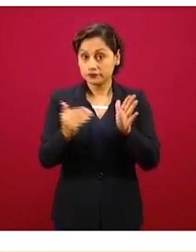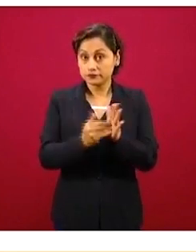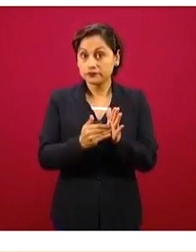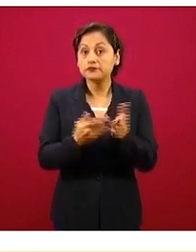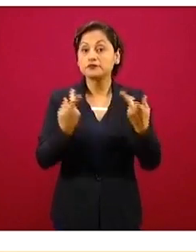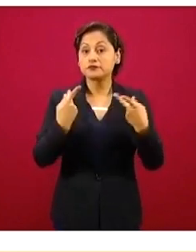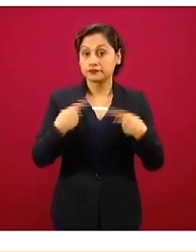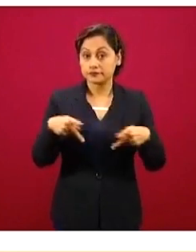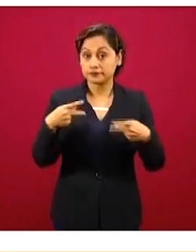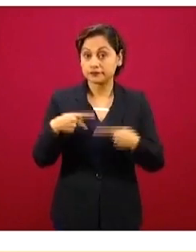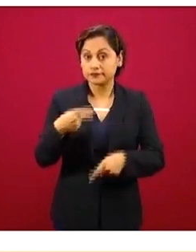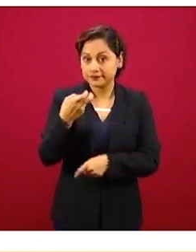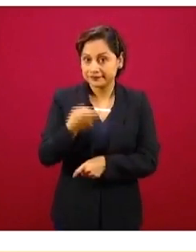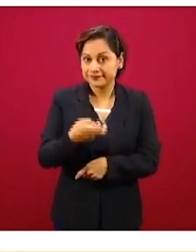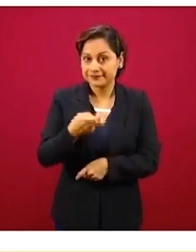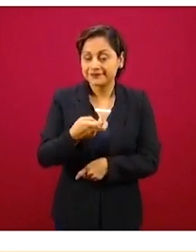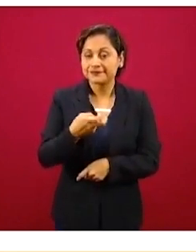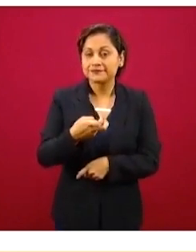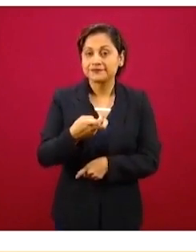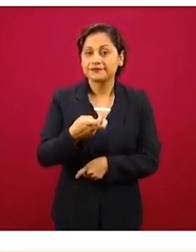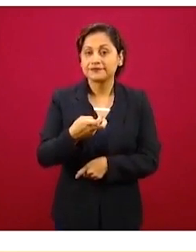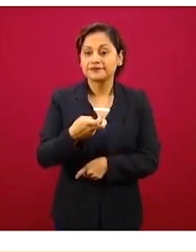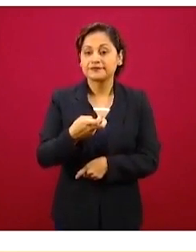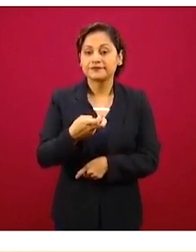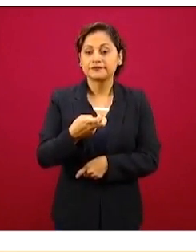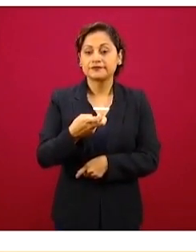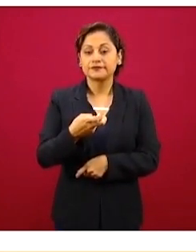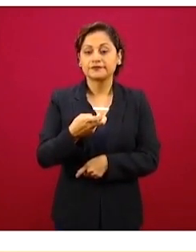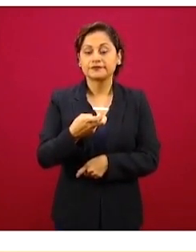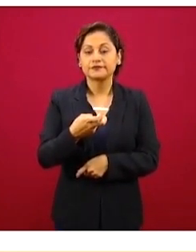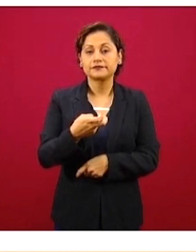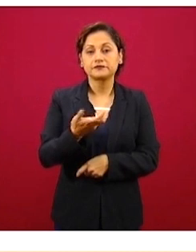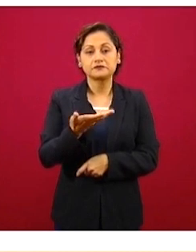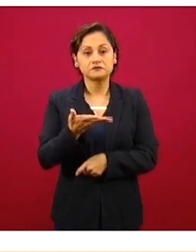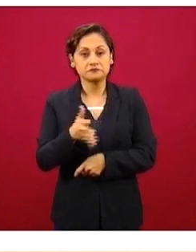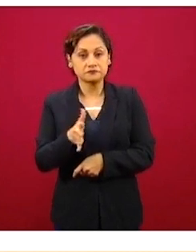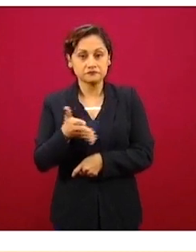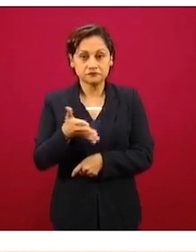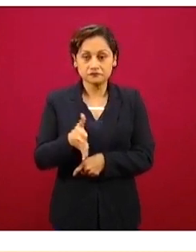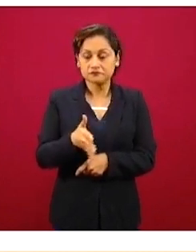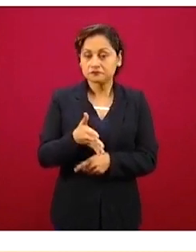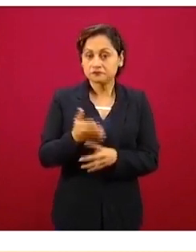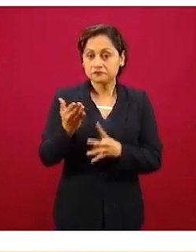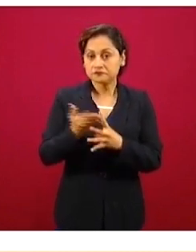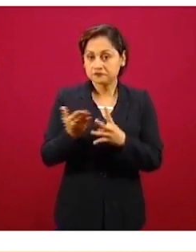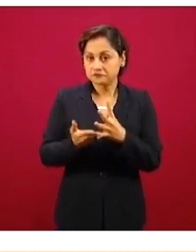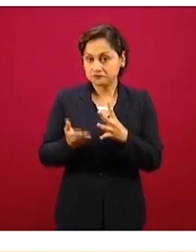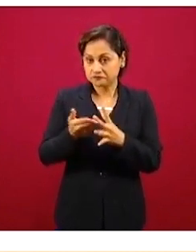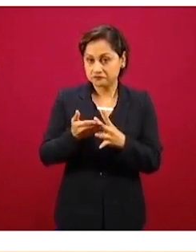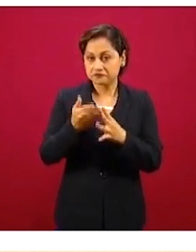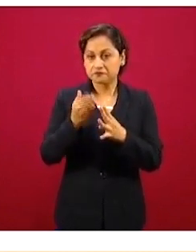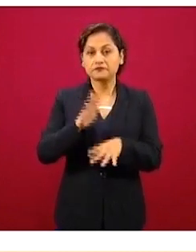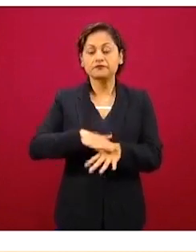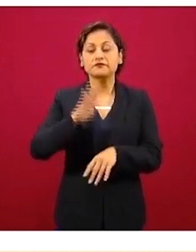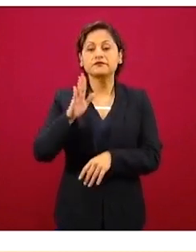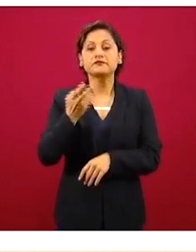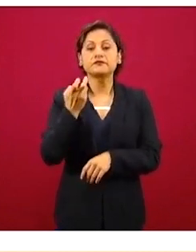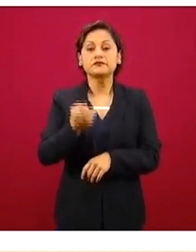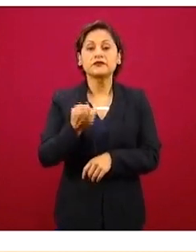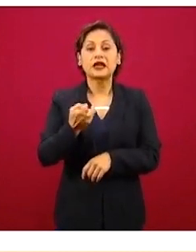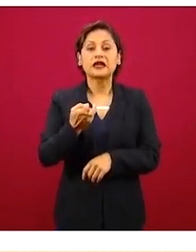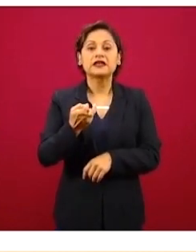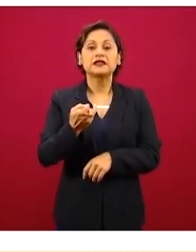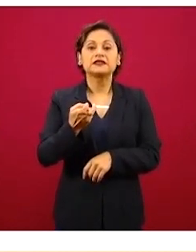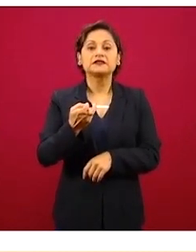tienen también la forma activa de la enfermedad y son la forma activa de la